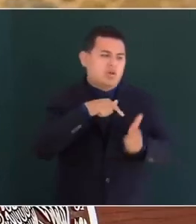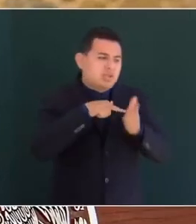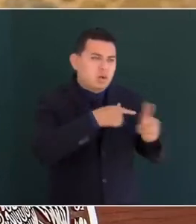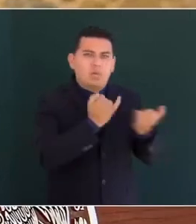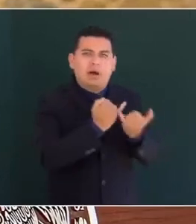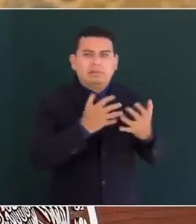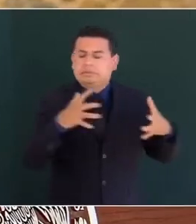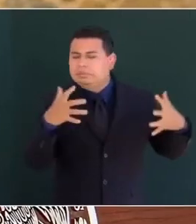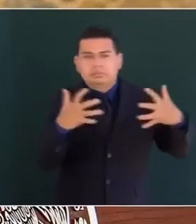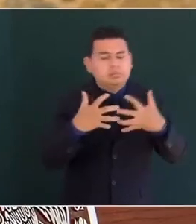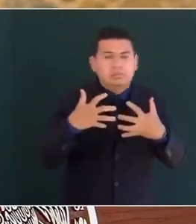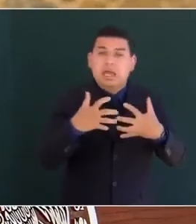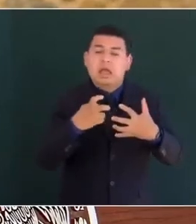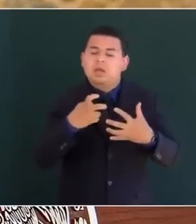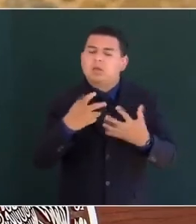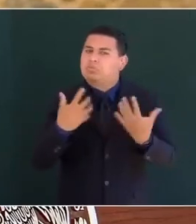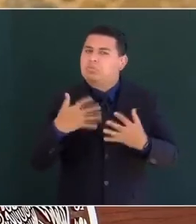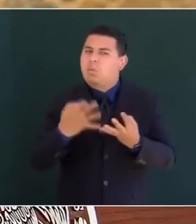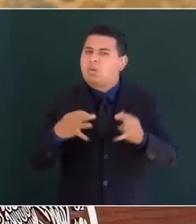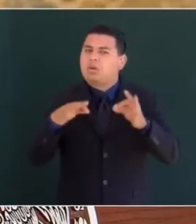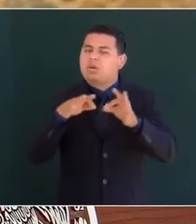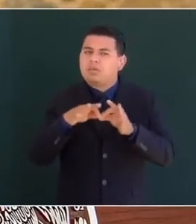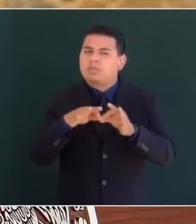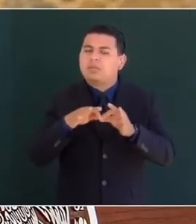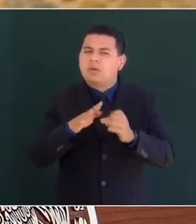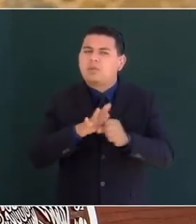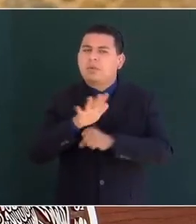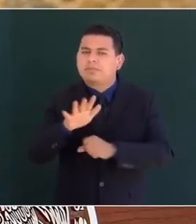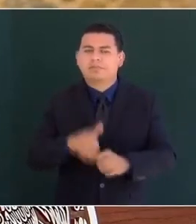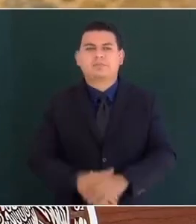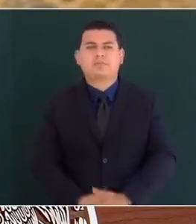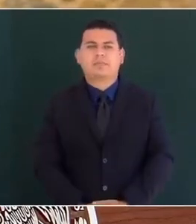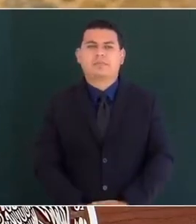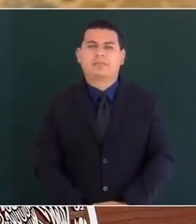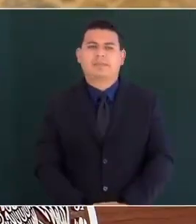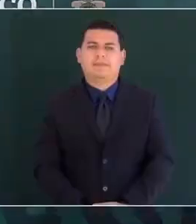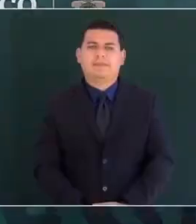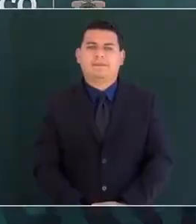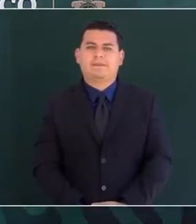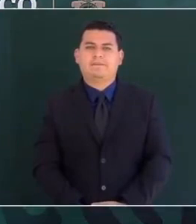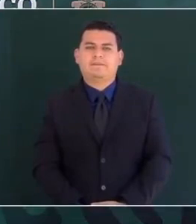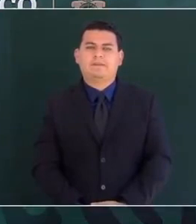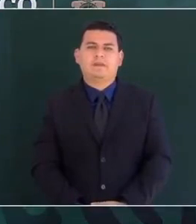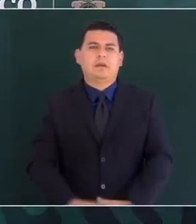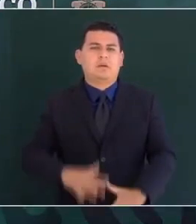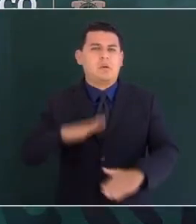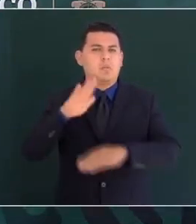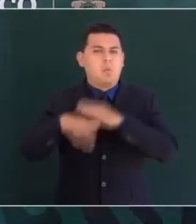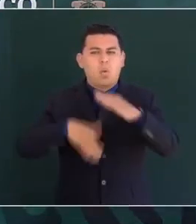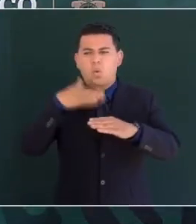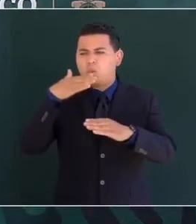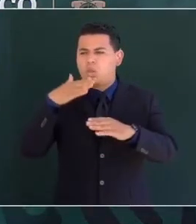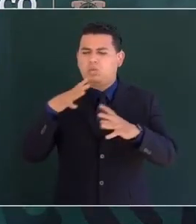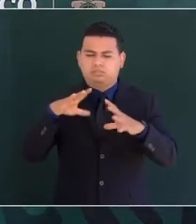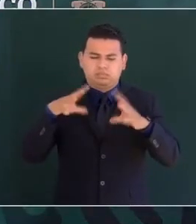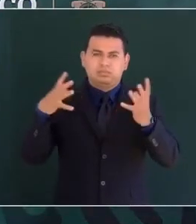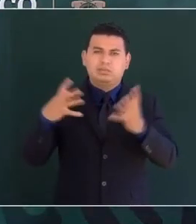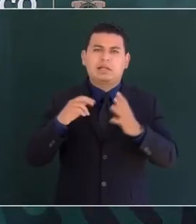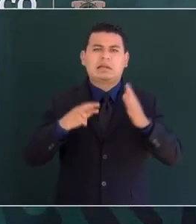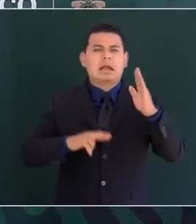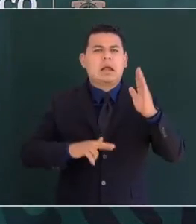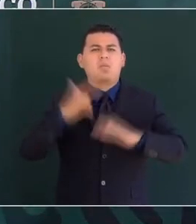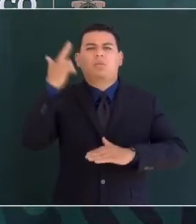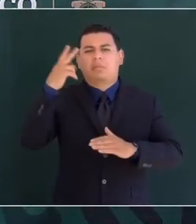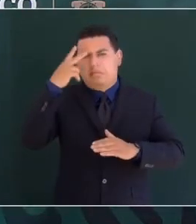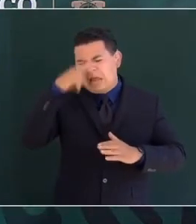trascendencia que tuvo también con dimensión mundial la revolución